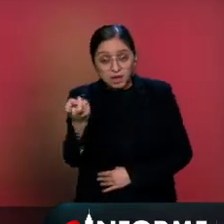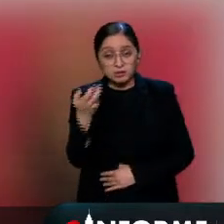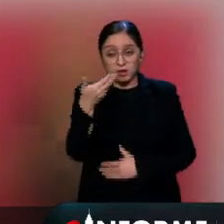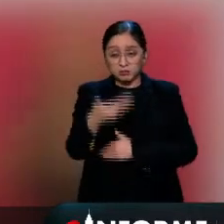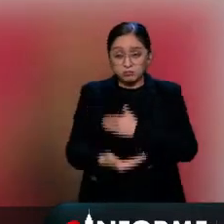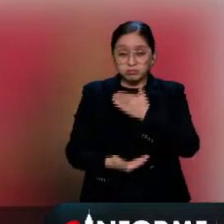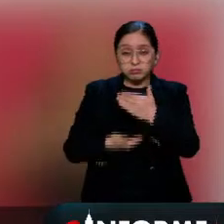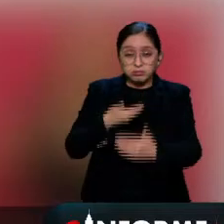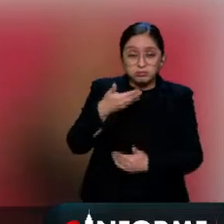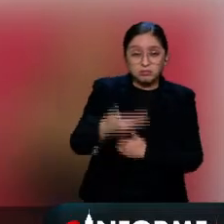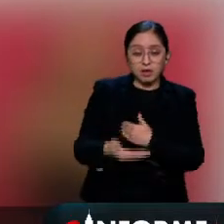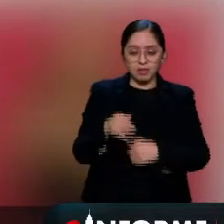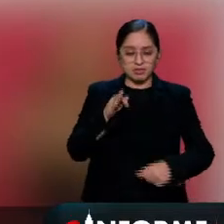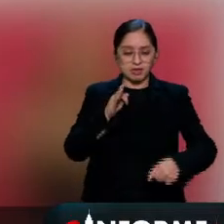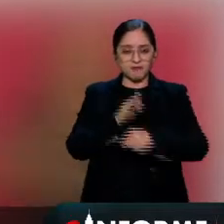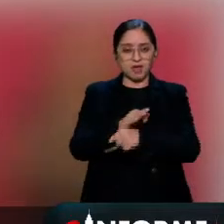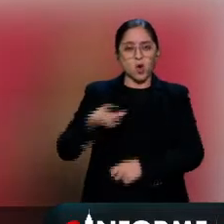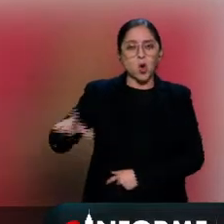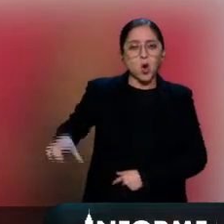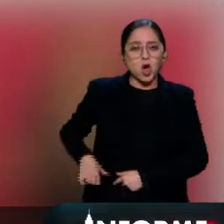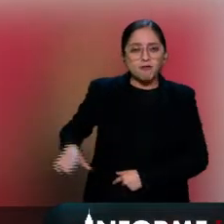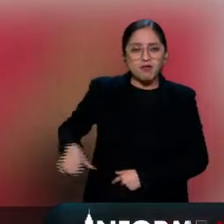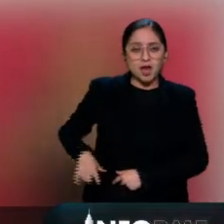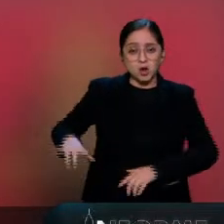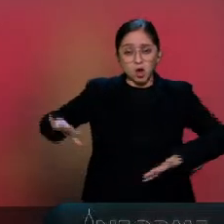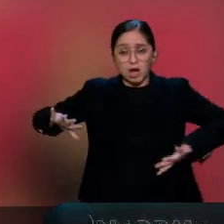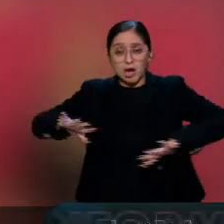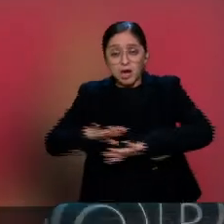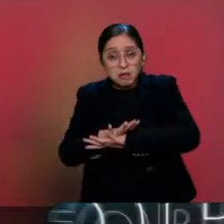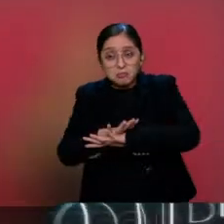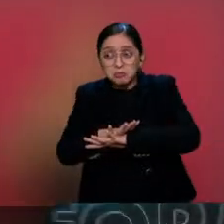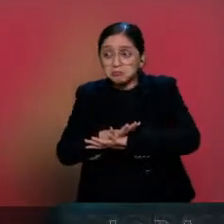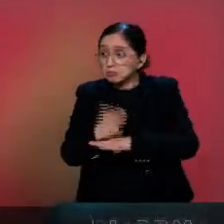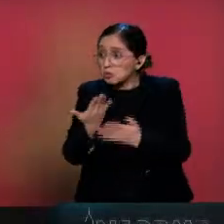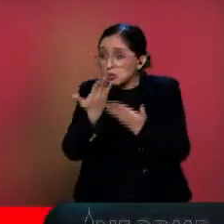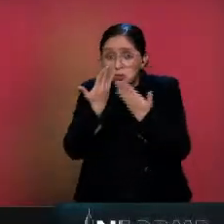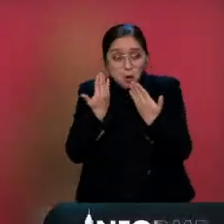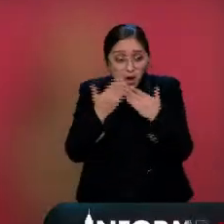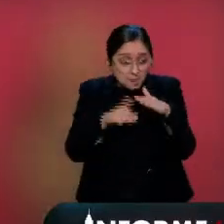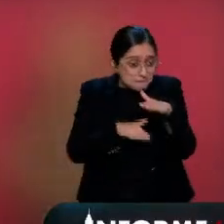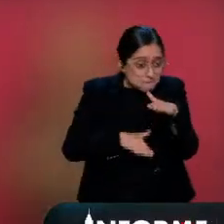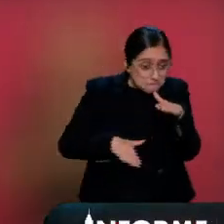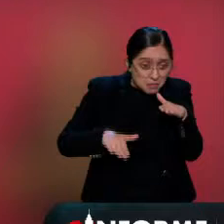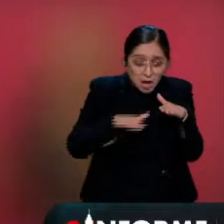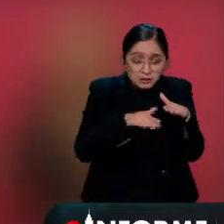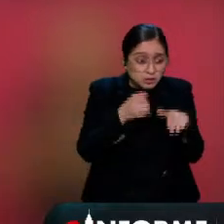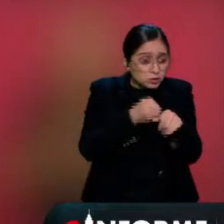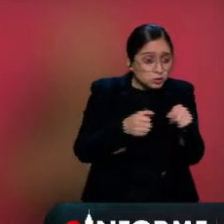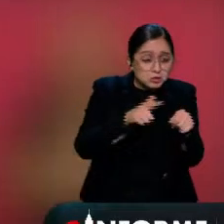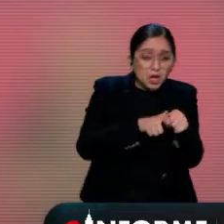transformador, al gobierno del cambio. Si no se tiene esa base social, no se resiste.